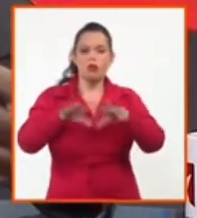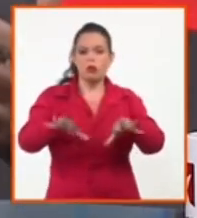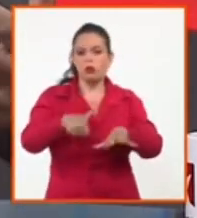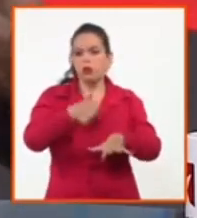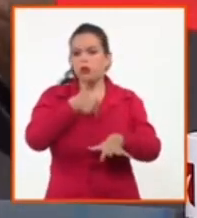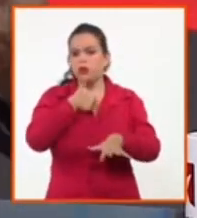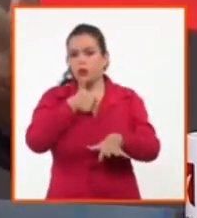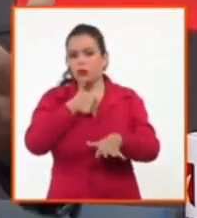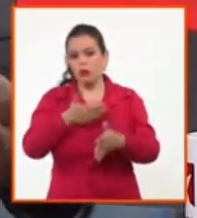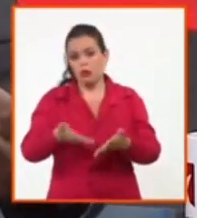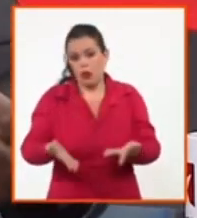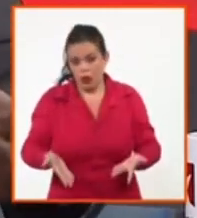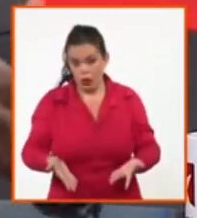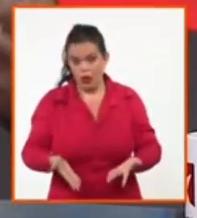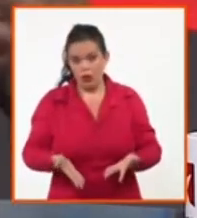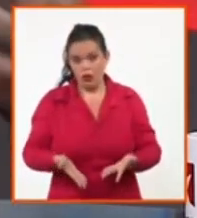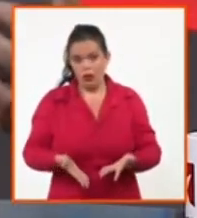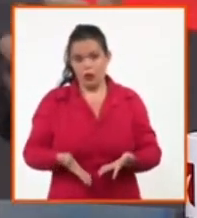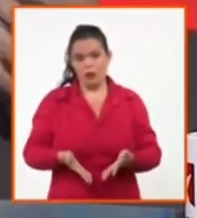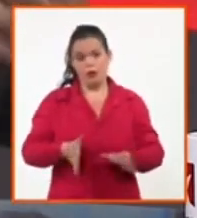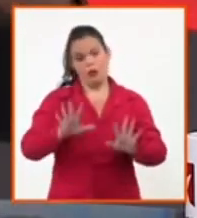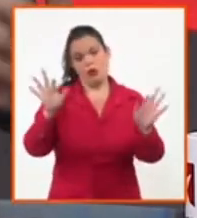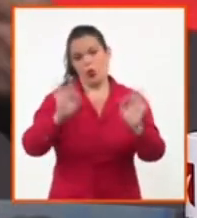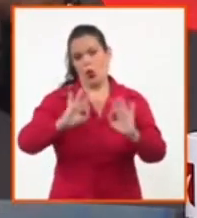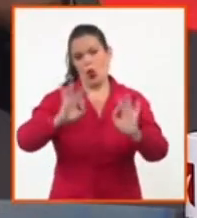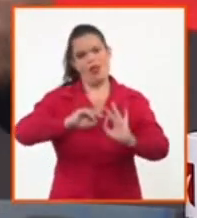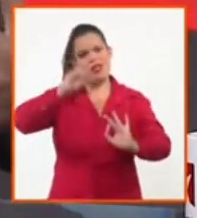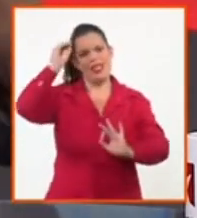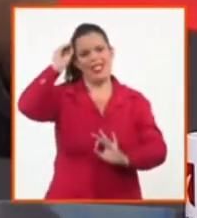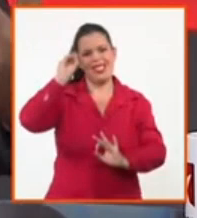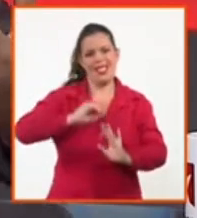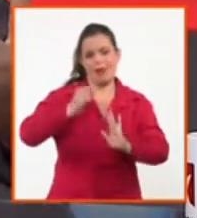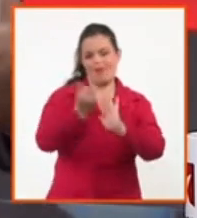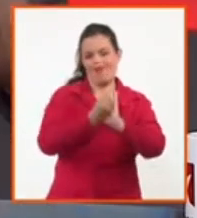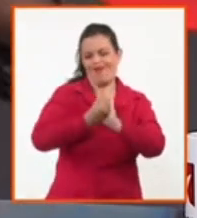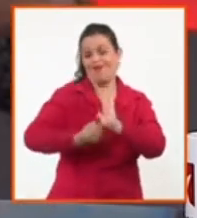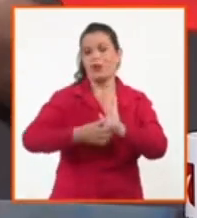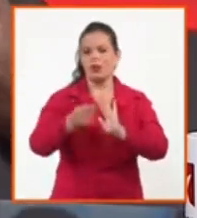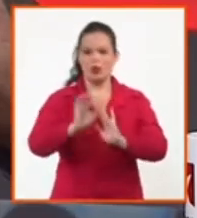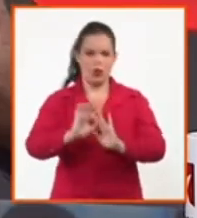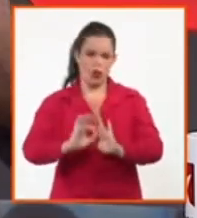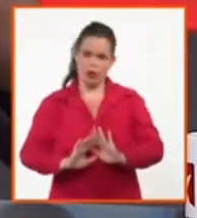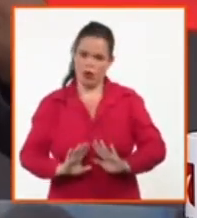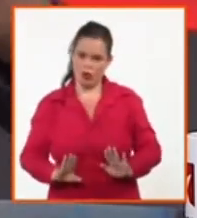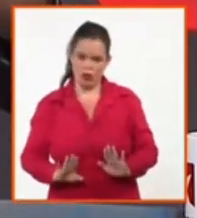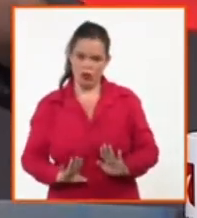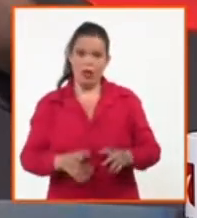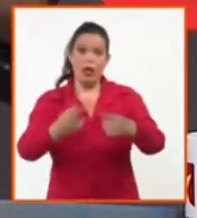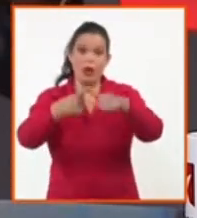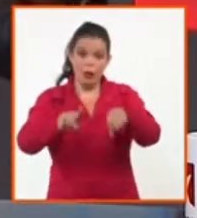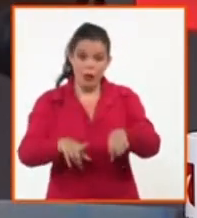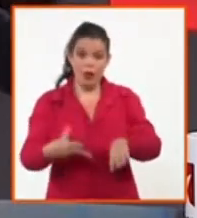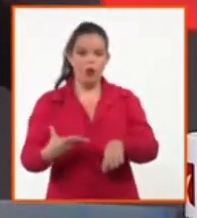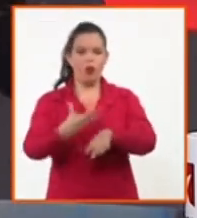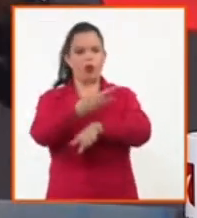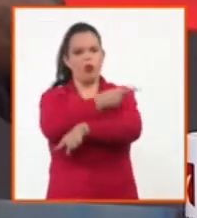inmune, que insisto en que nunca sería total. Siempre estar vacunado sería una ventaja importante de la persona.